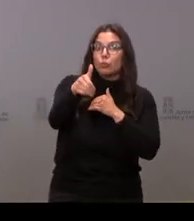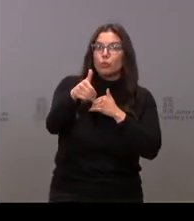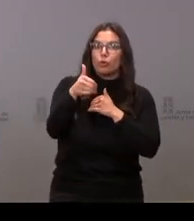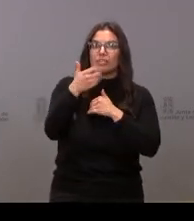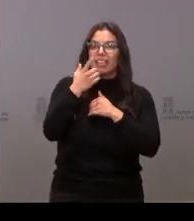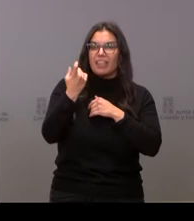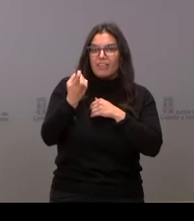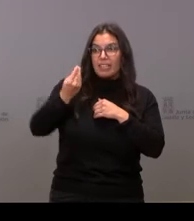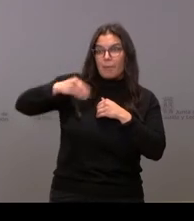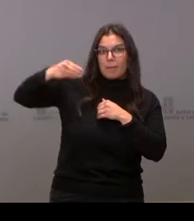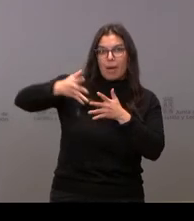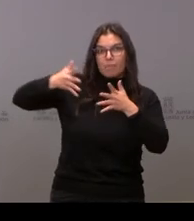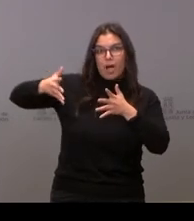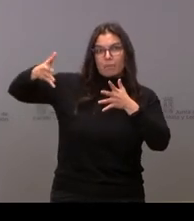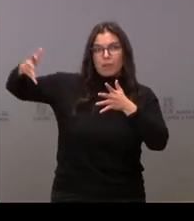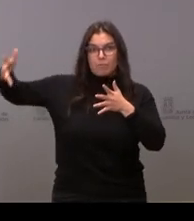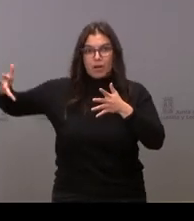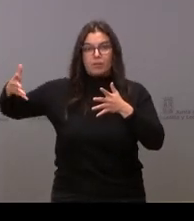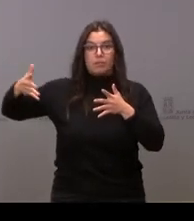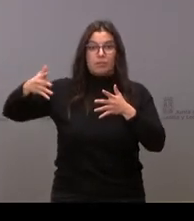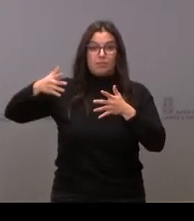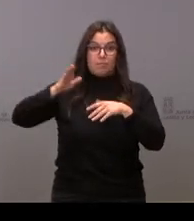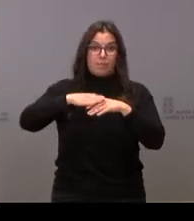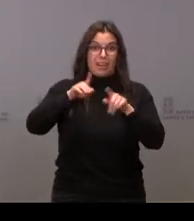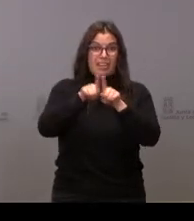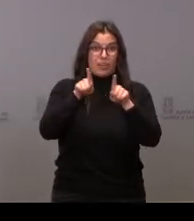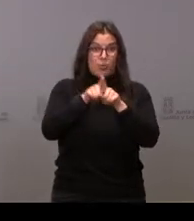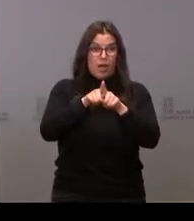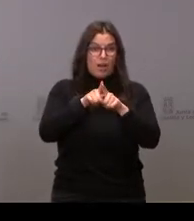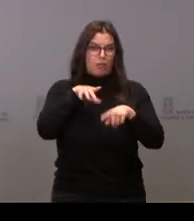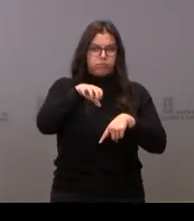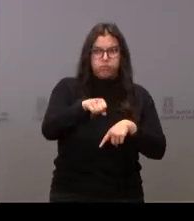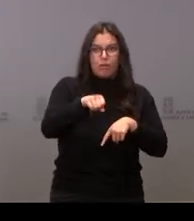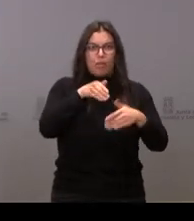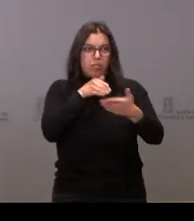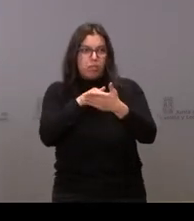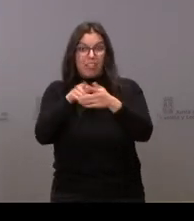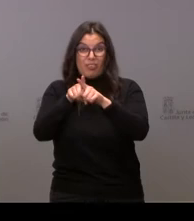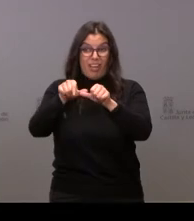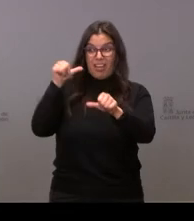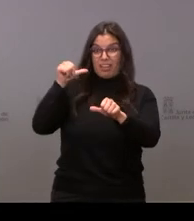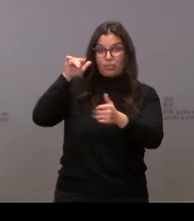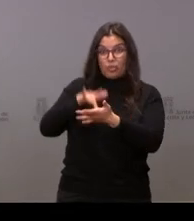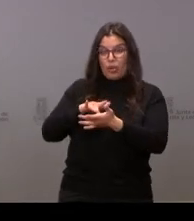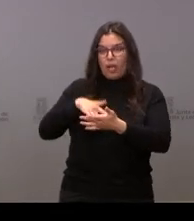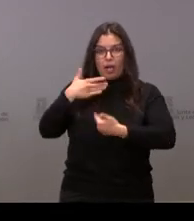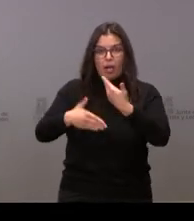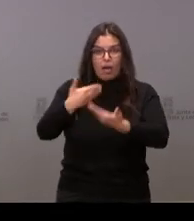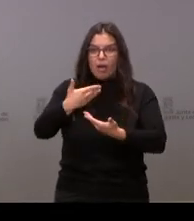hospitalarias y no tener la complejidad administrativa que nos hemos encontrado en estos tiempos.